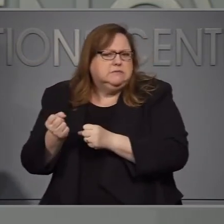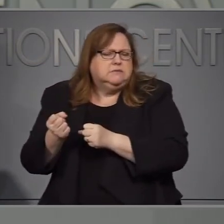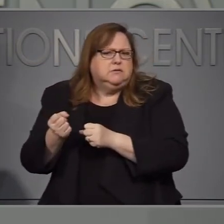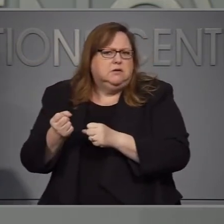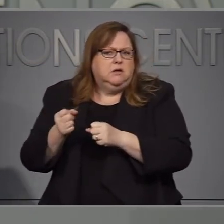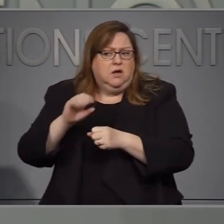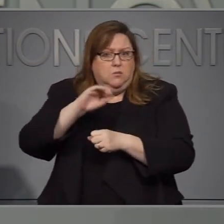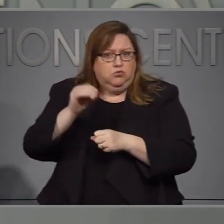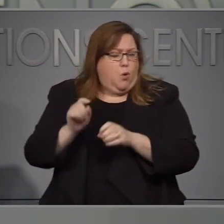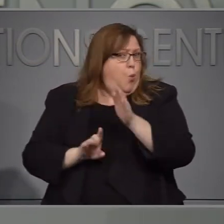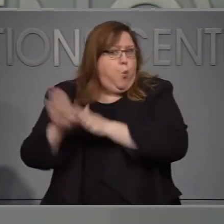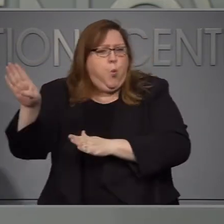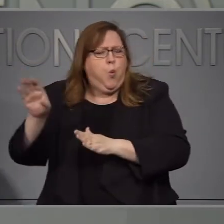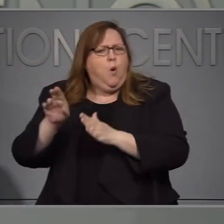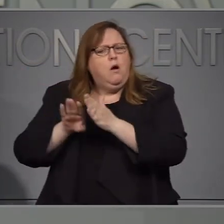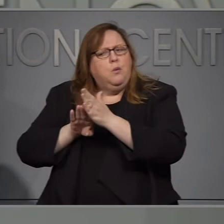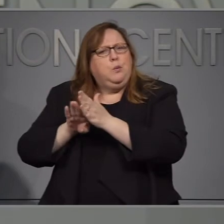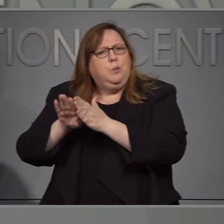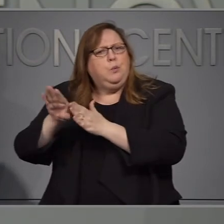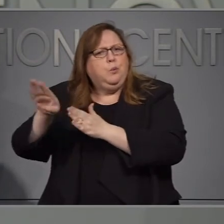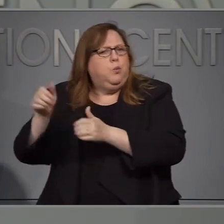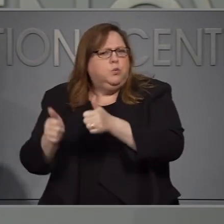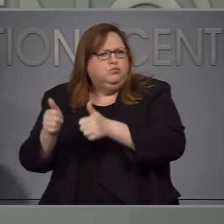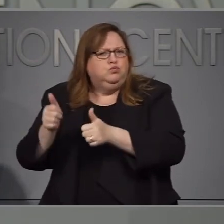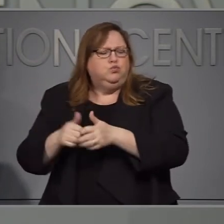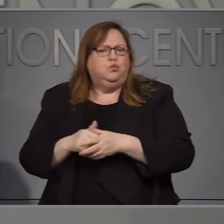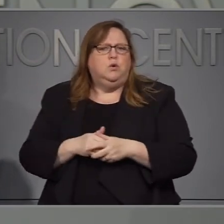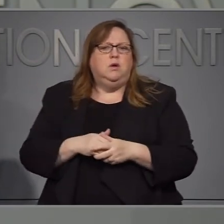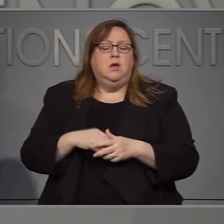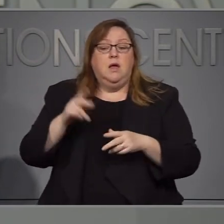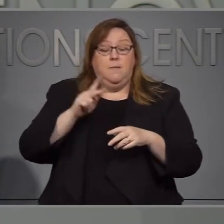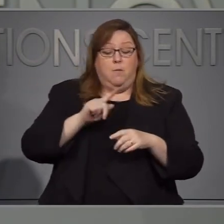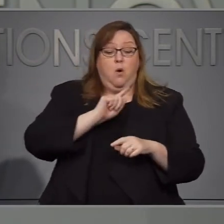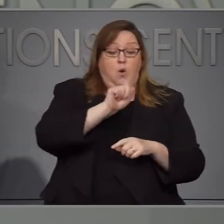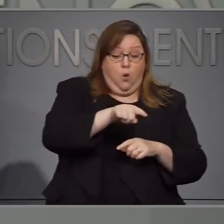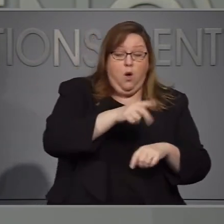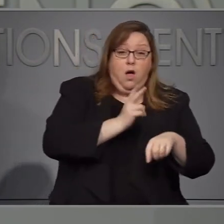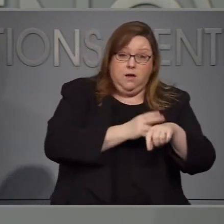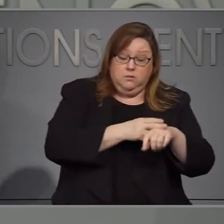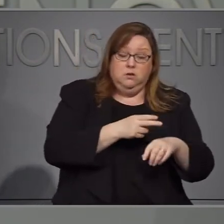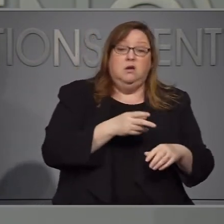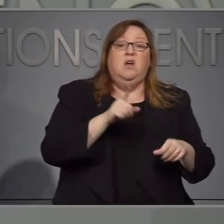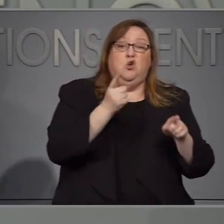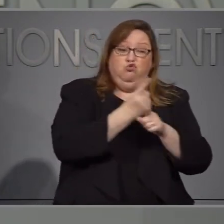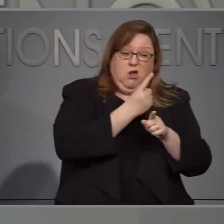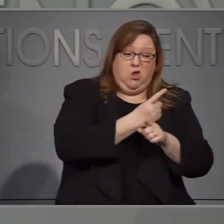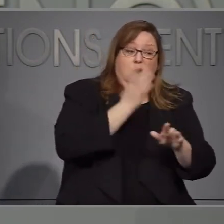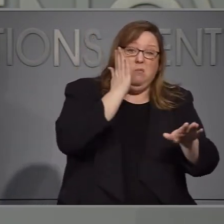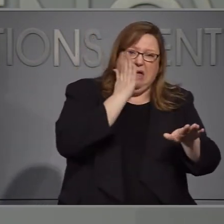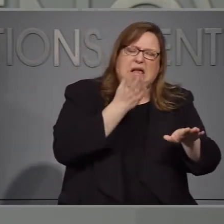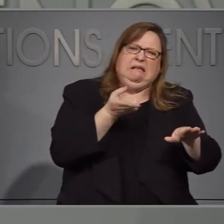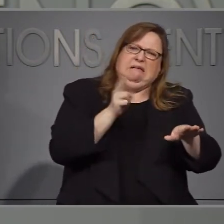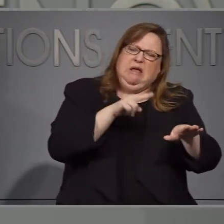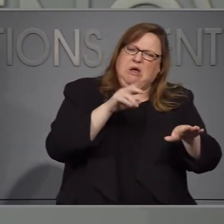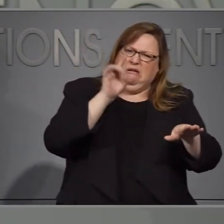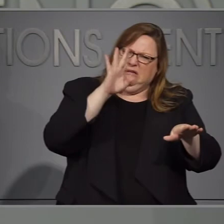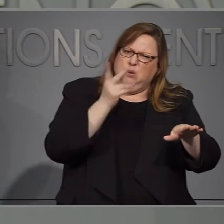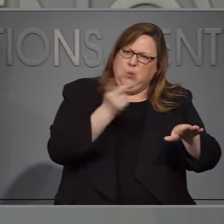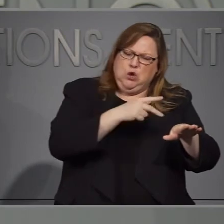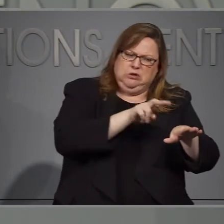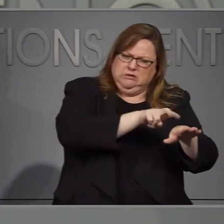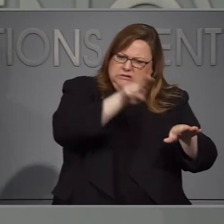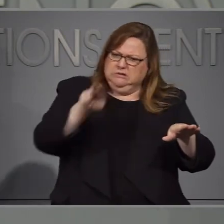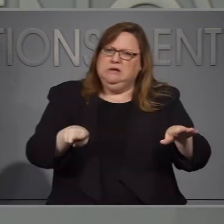aceleración de de qué tan rápido se están ocupando estas camas. Lo que hemos visto y tú puedes ver en el portal